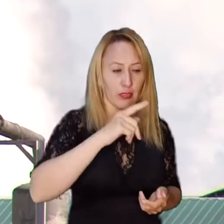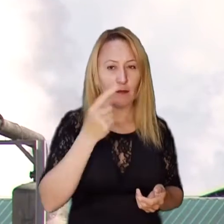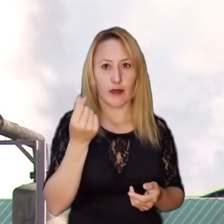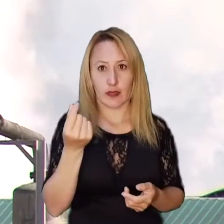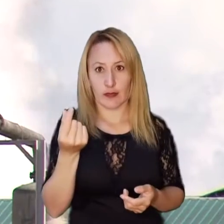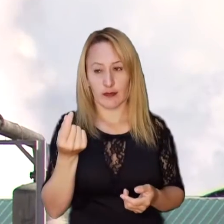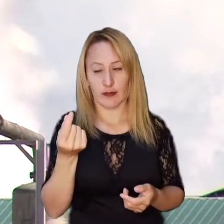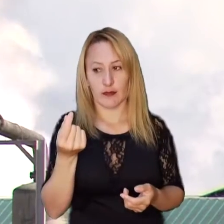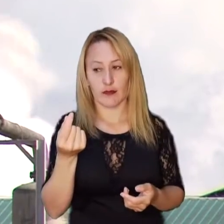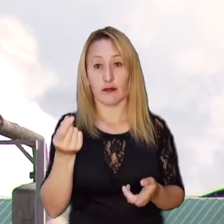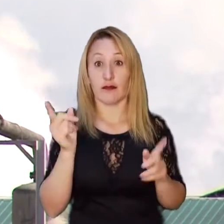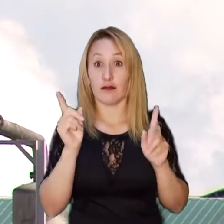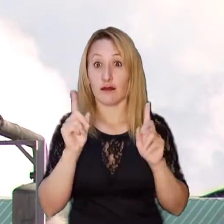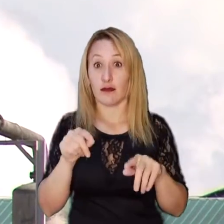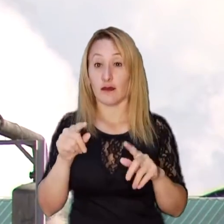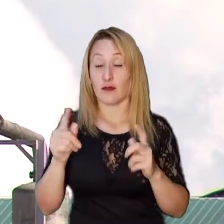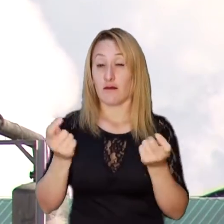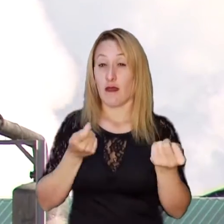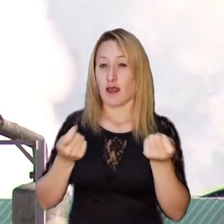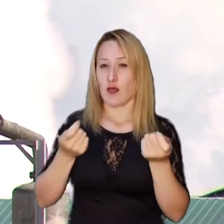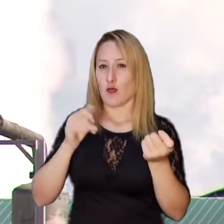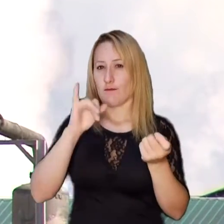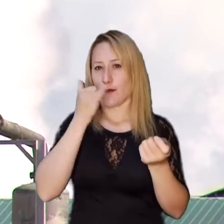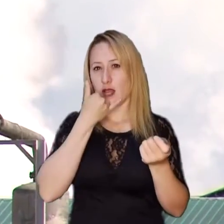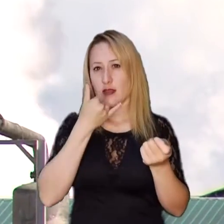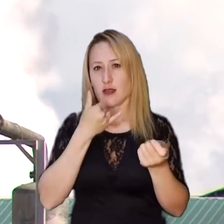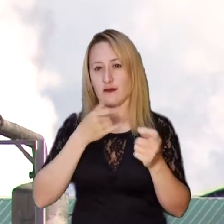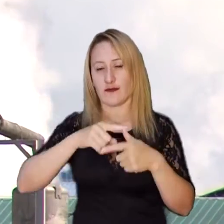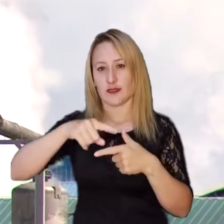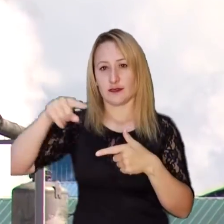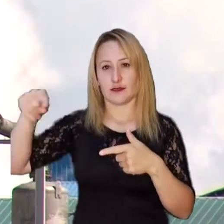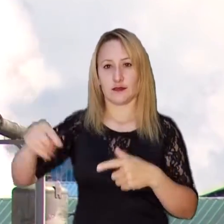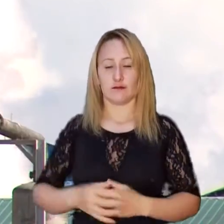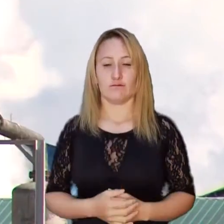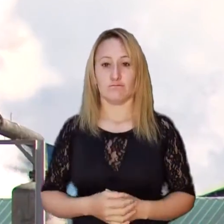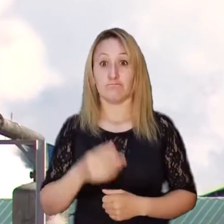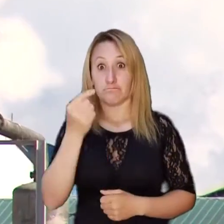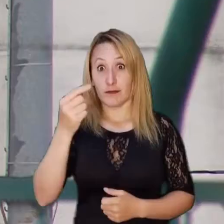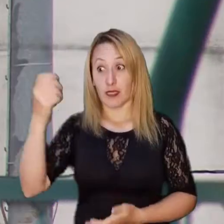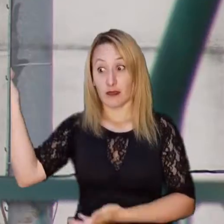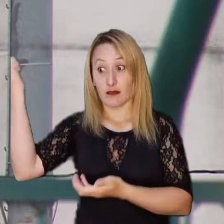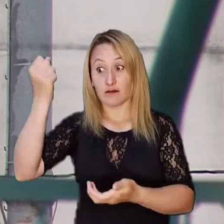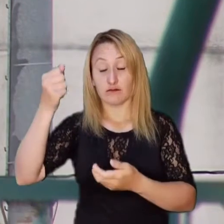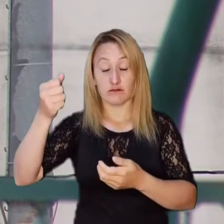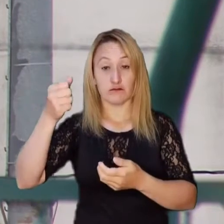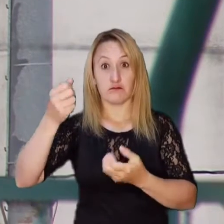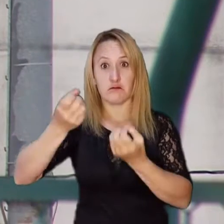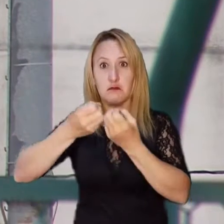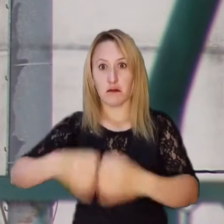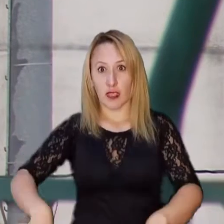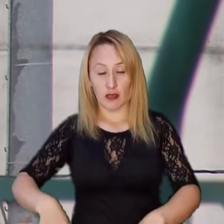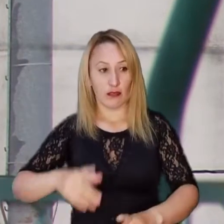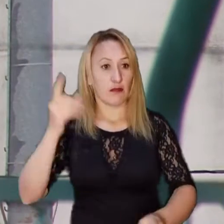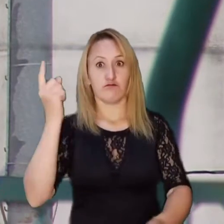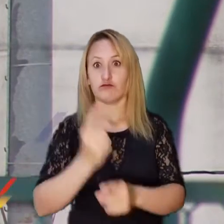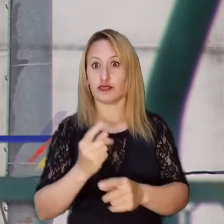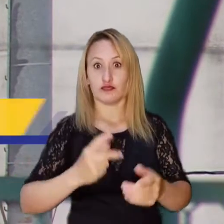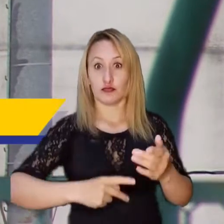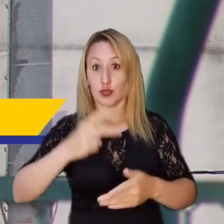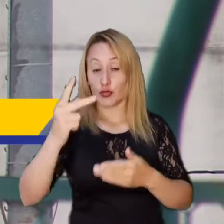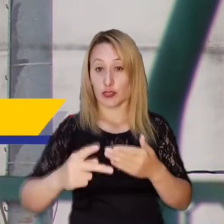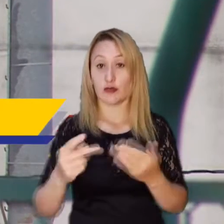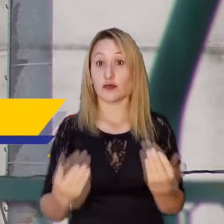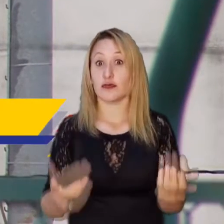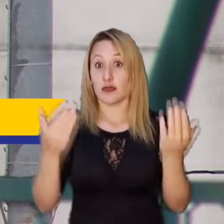de dineros, sino mal manejo financiero. Por la pérdida de dineros públicos al incumplir con mega